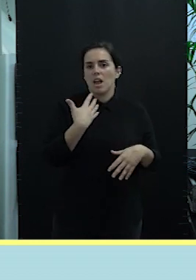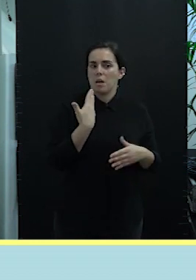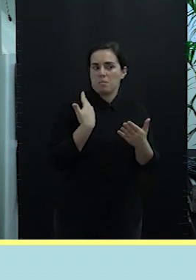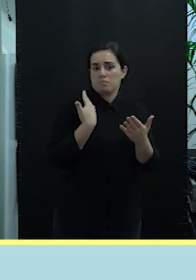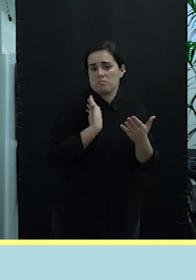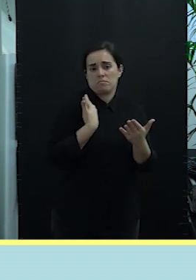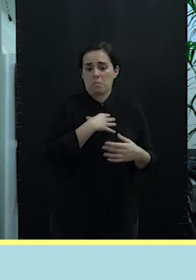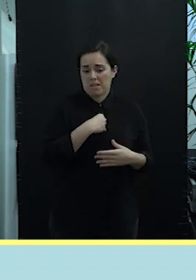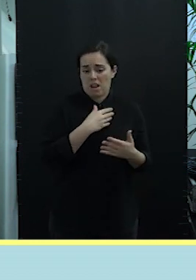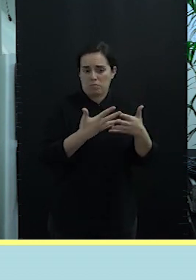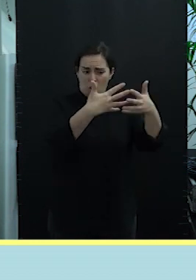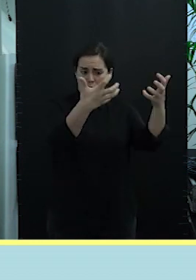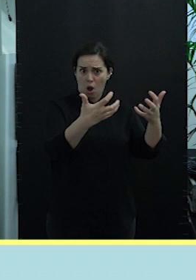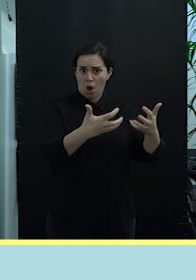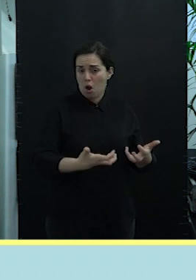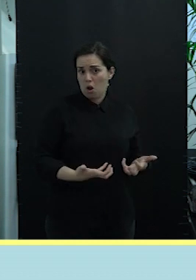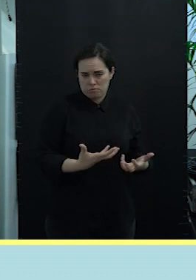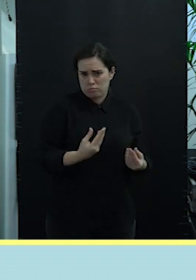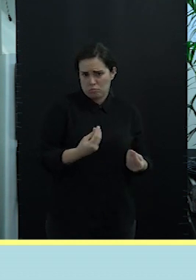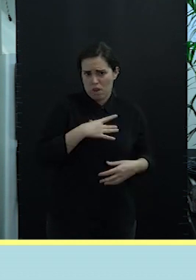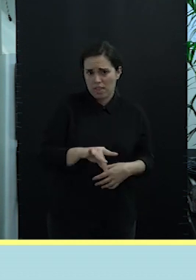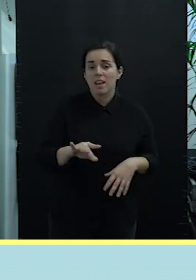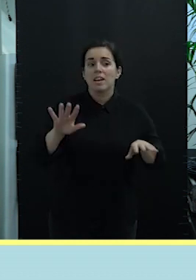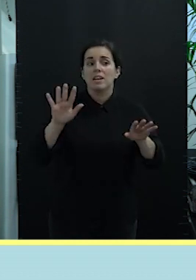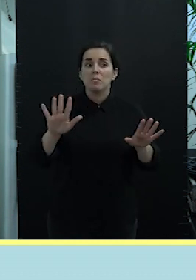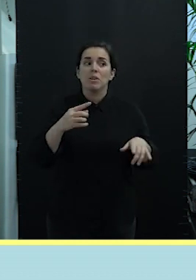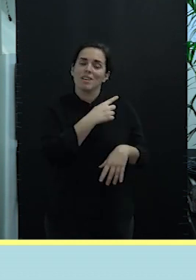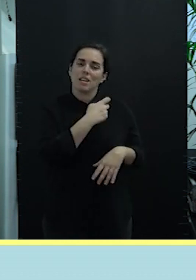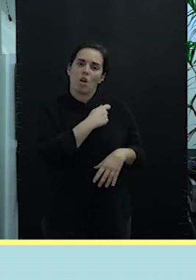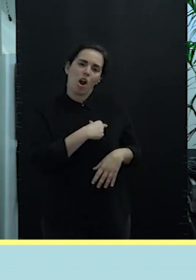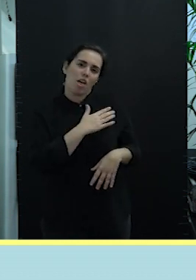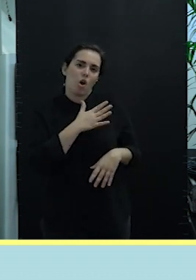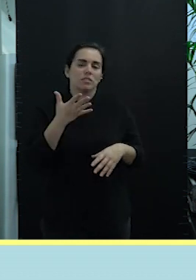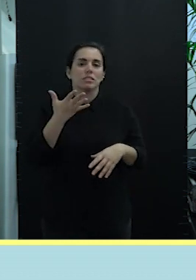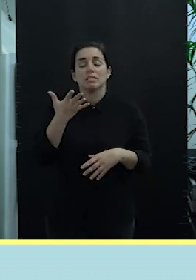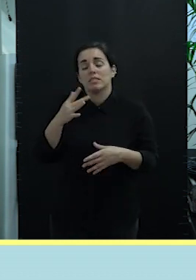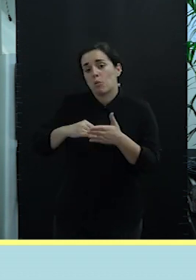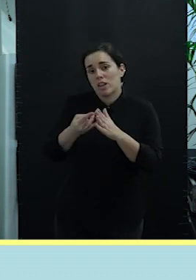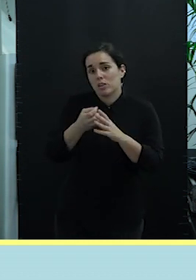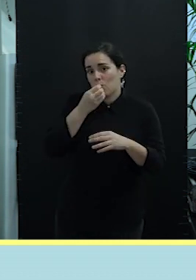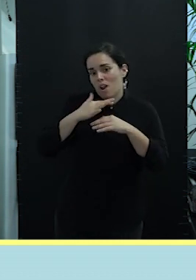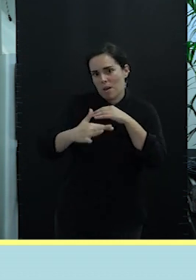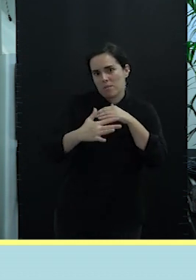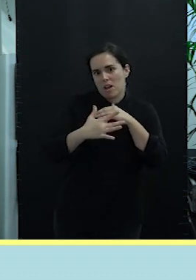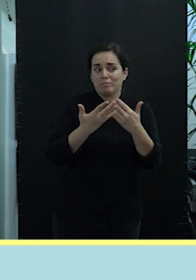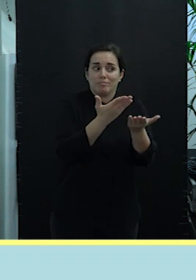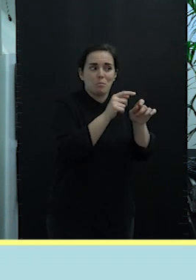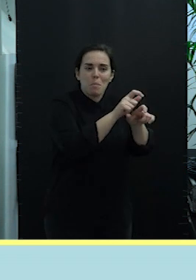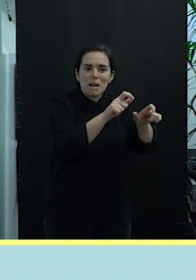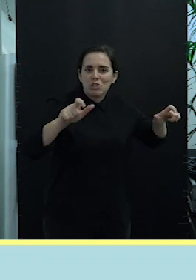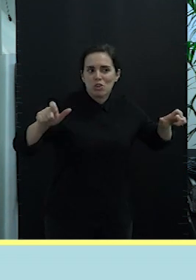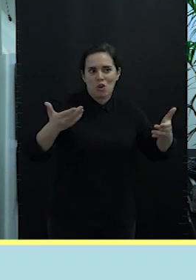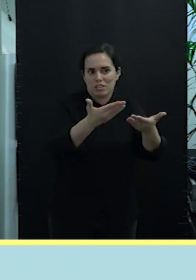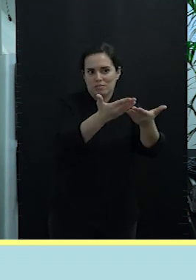todo como se suele decir pero quería transmitirles eso eso es el corazón de este proyecto que se llama Buenamar que son las personas son todos los que están